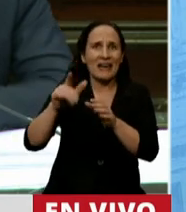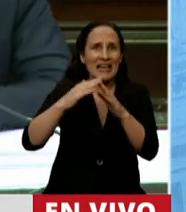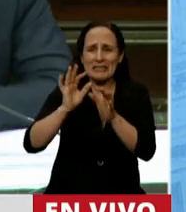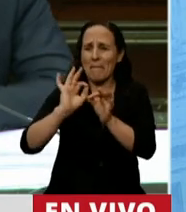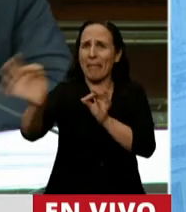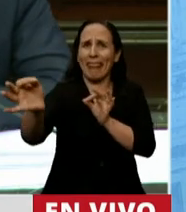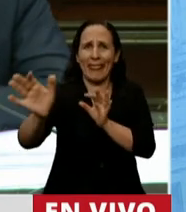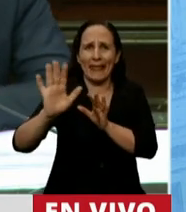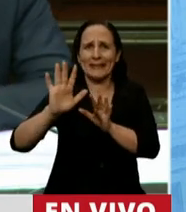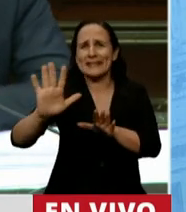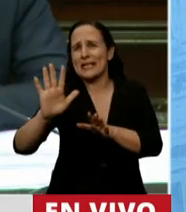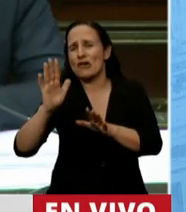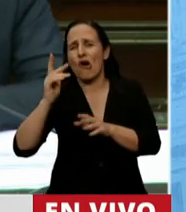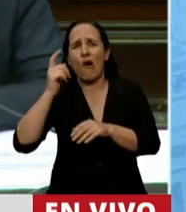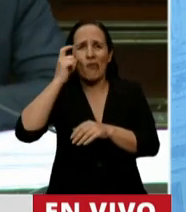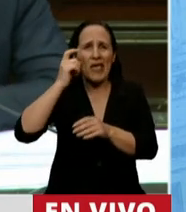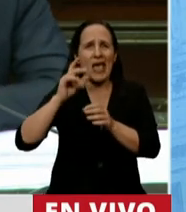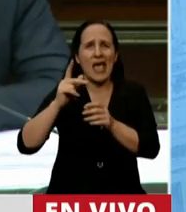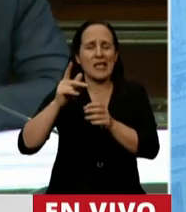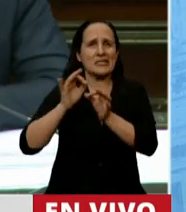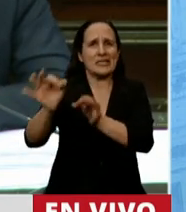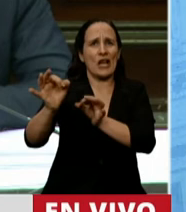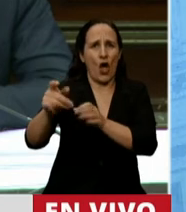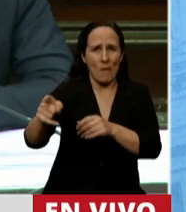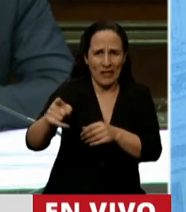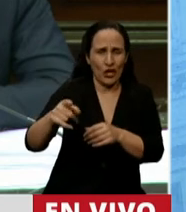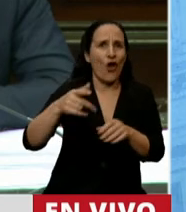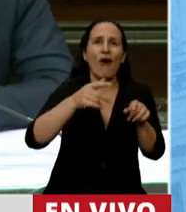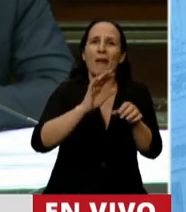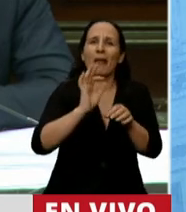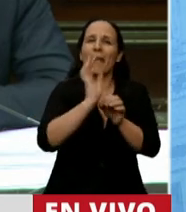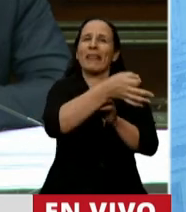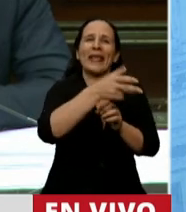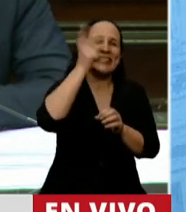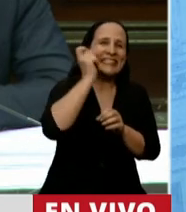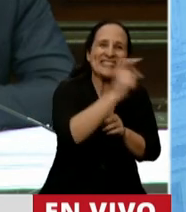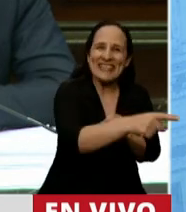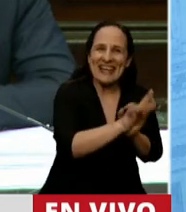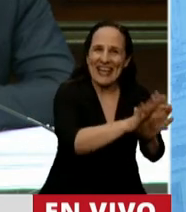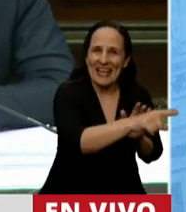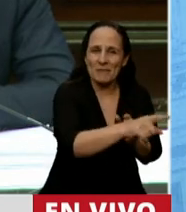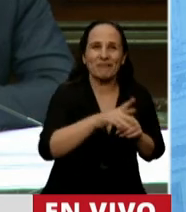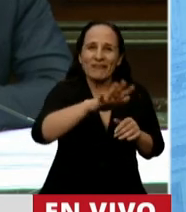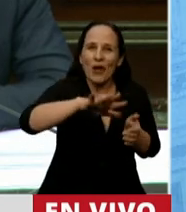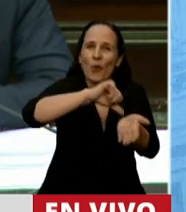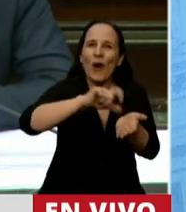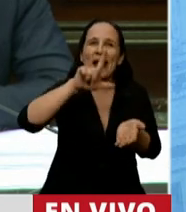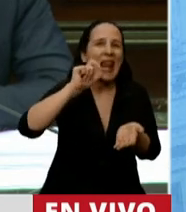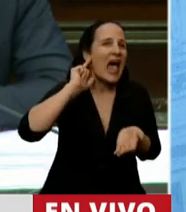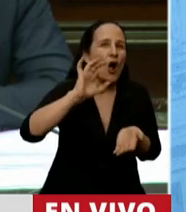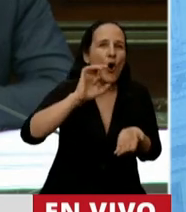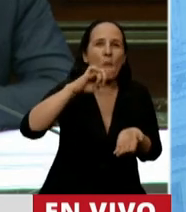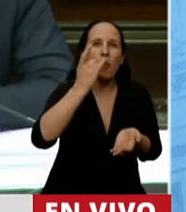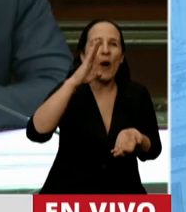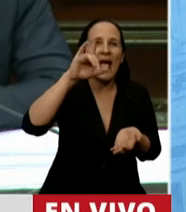sus casas, pobladores de Aldea Biglione, en Lago Verde, Chile, pobladores de Lago Puelo, en